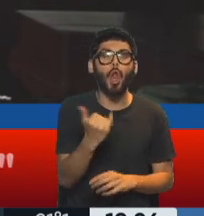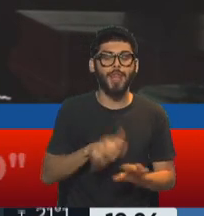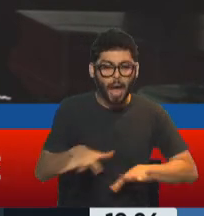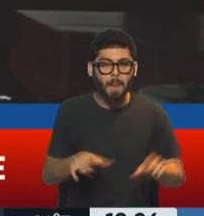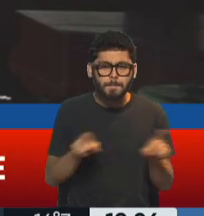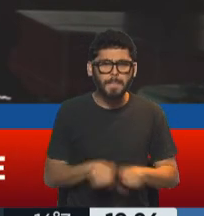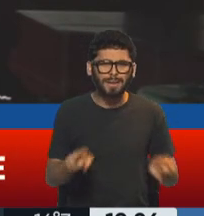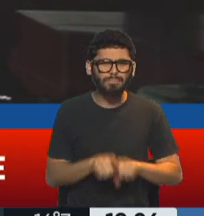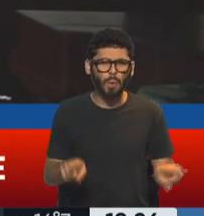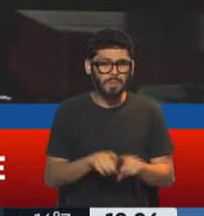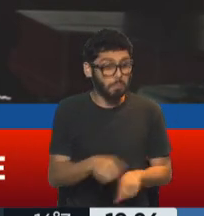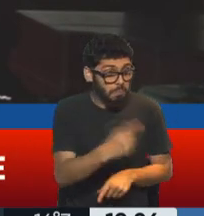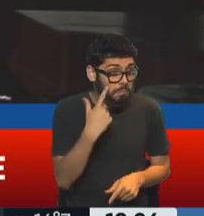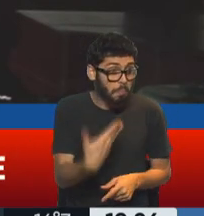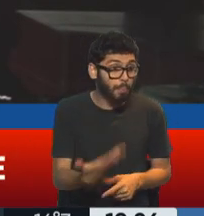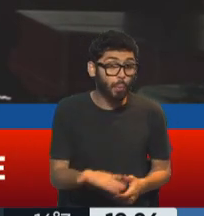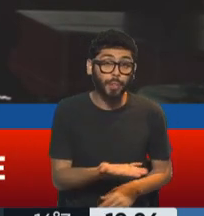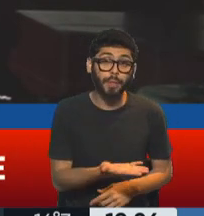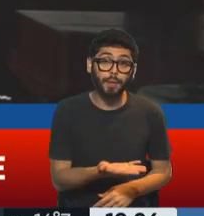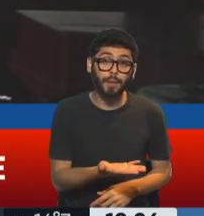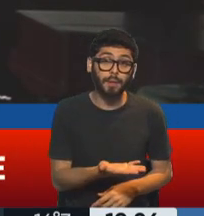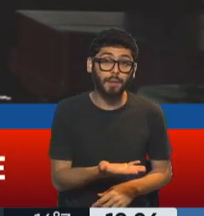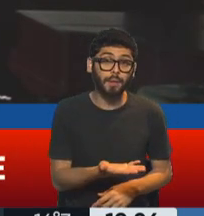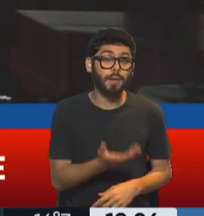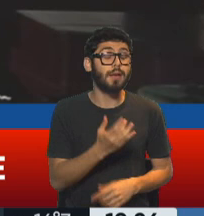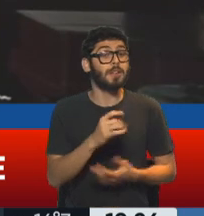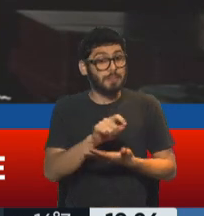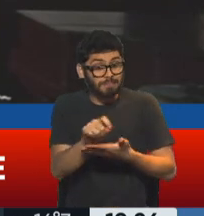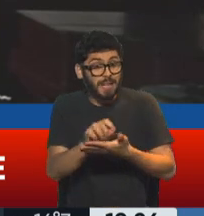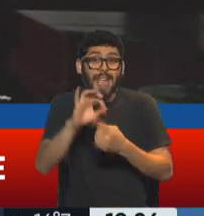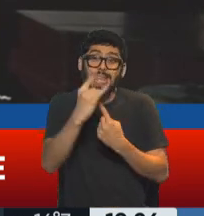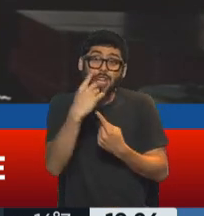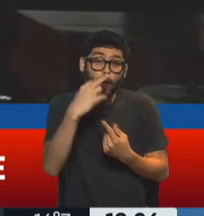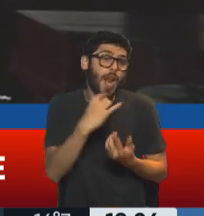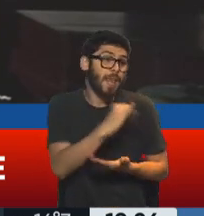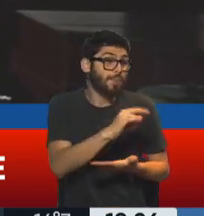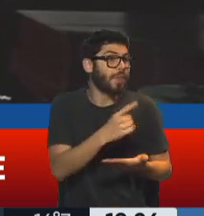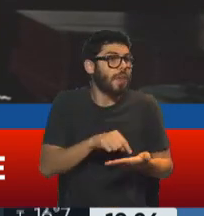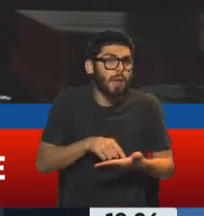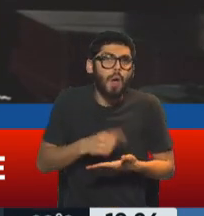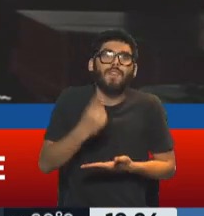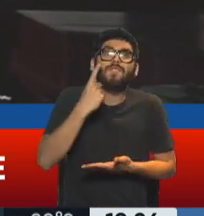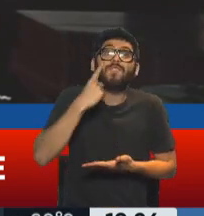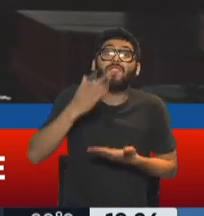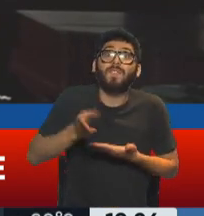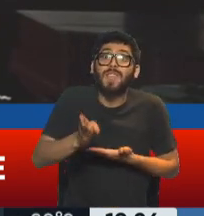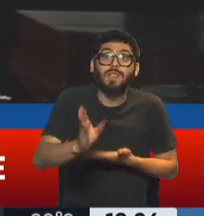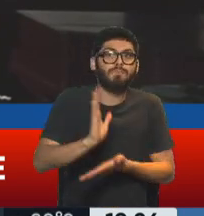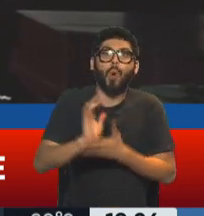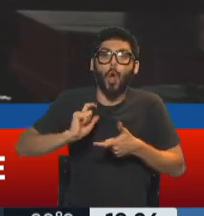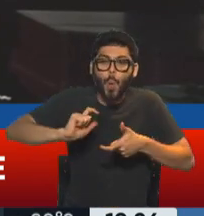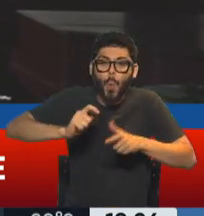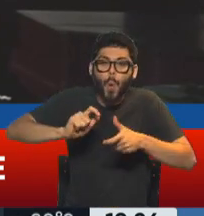¿Hubieses sido capaz de eso? Vivir, le dijo Kino en esa carta, es ir cambiando. Y la vida,